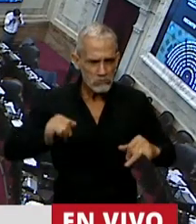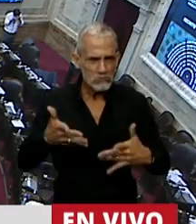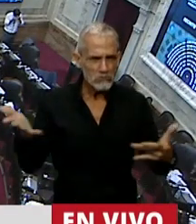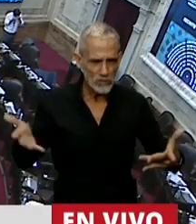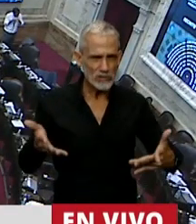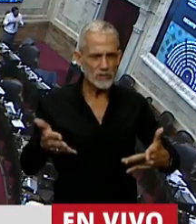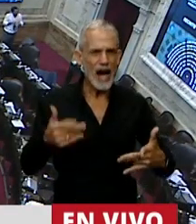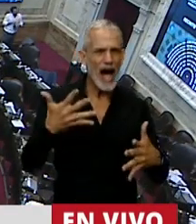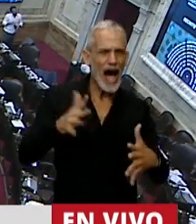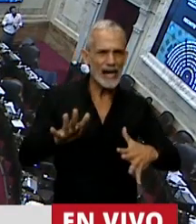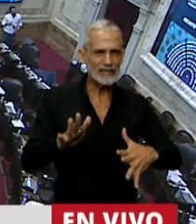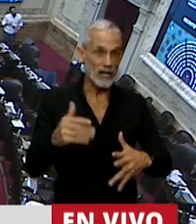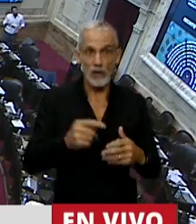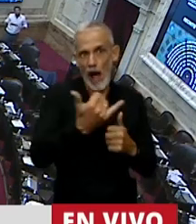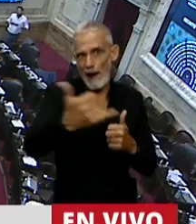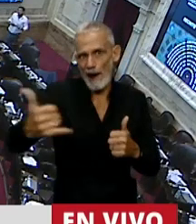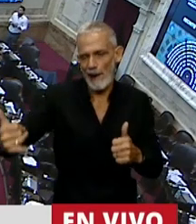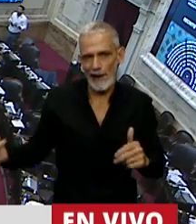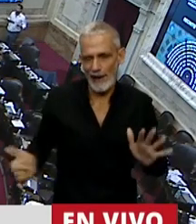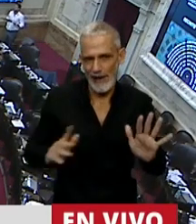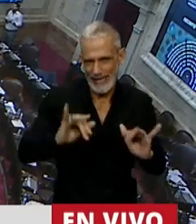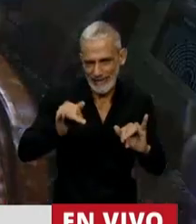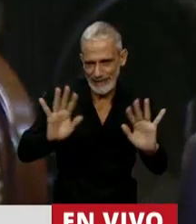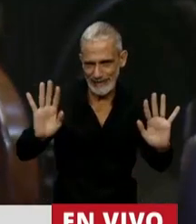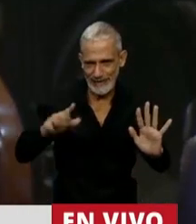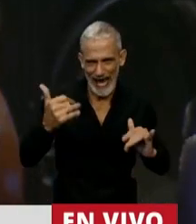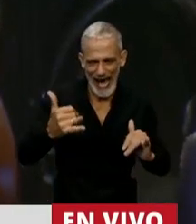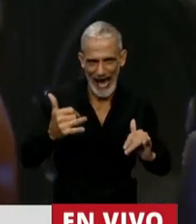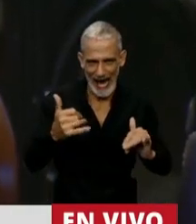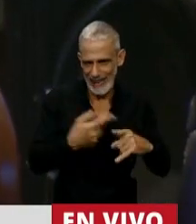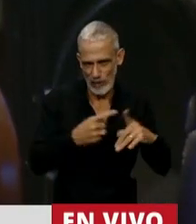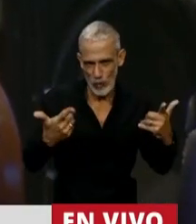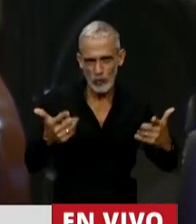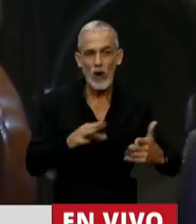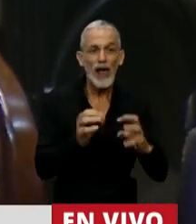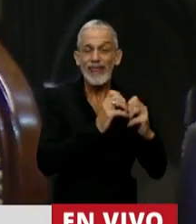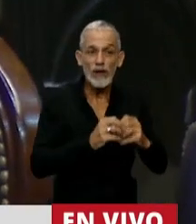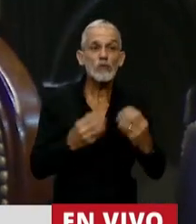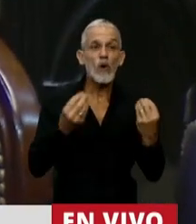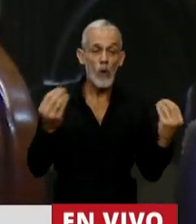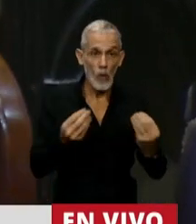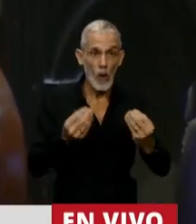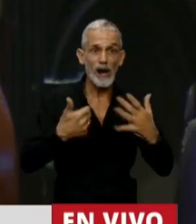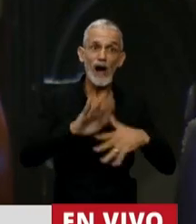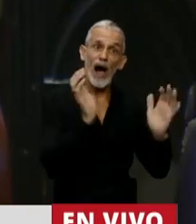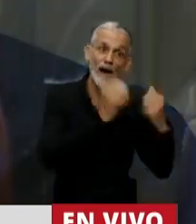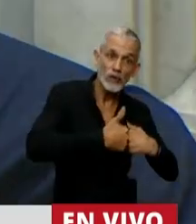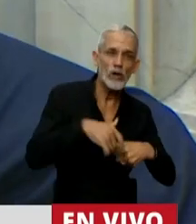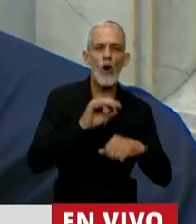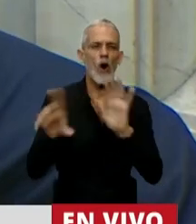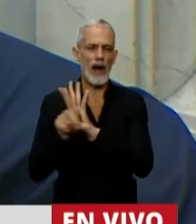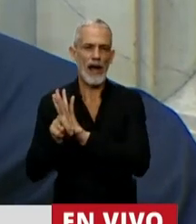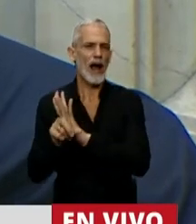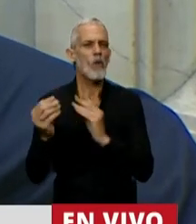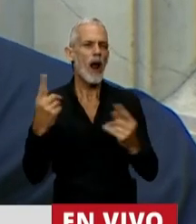frente a algo que sucede inocerablemente, la discusión real es si será clandestino o legal.